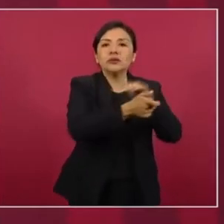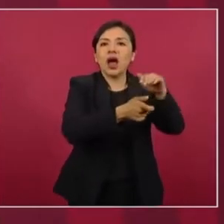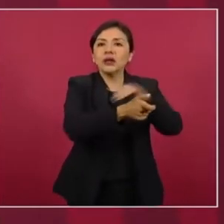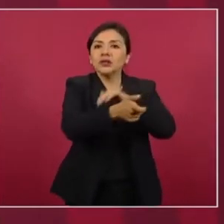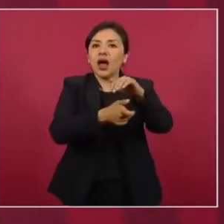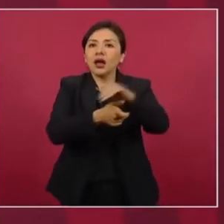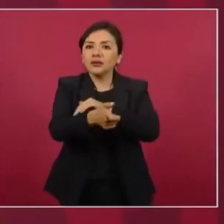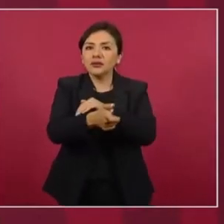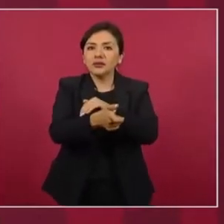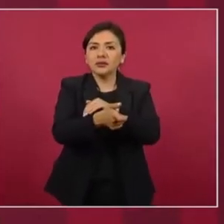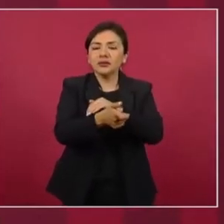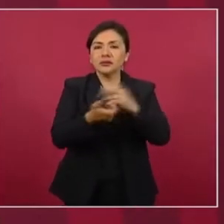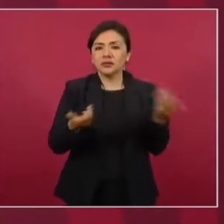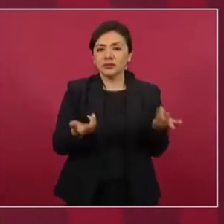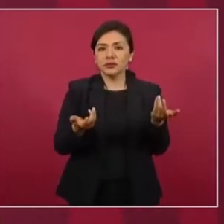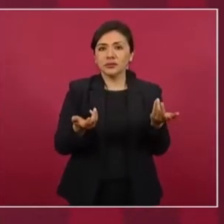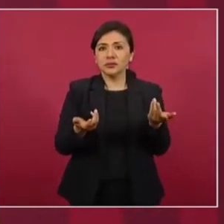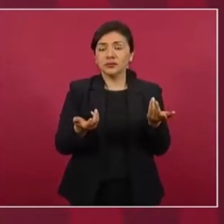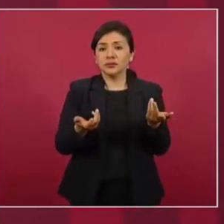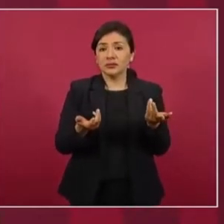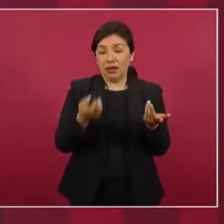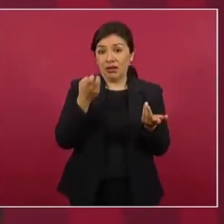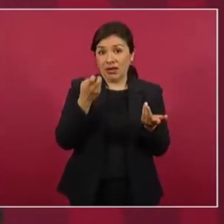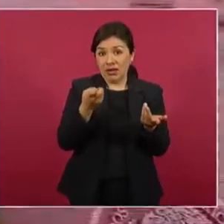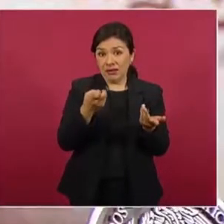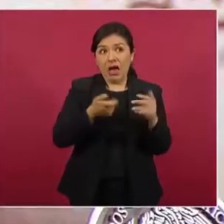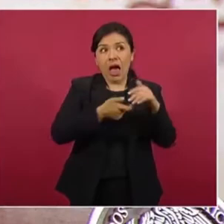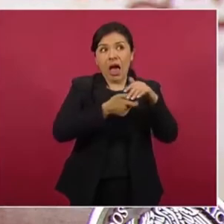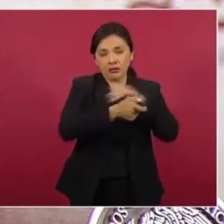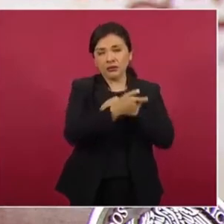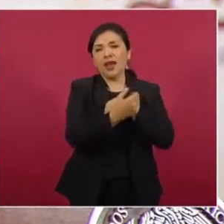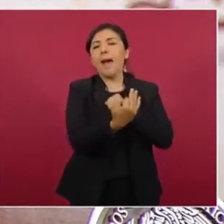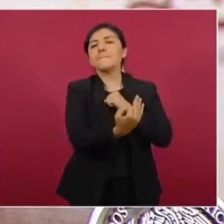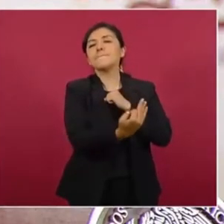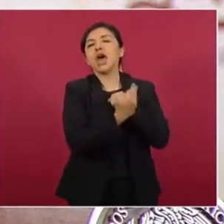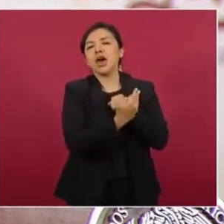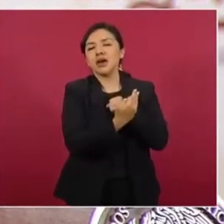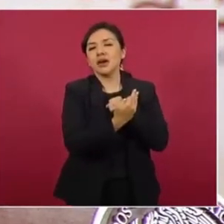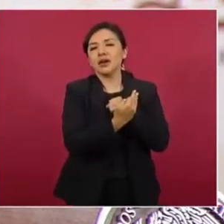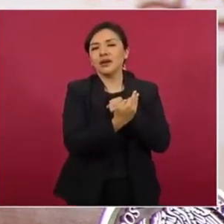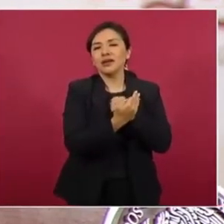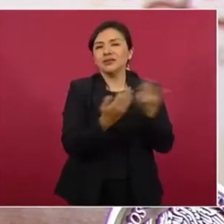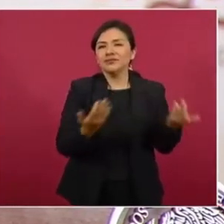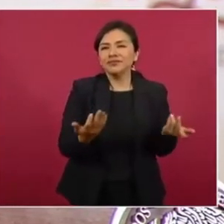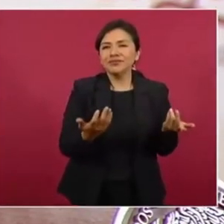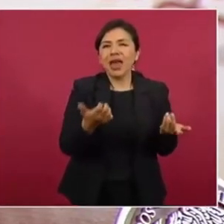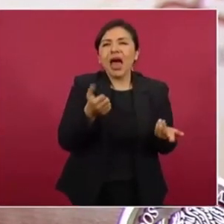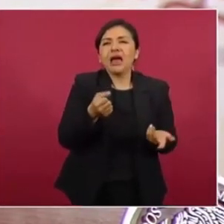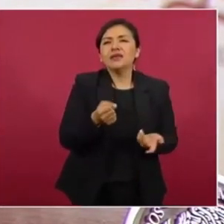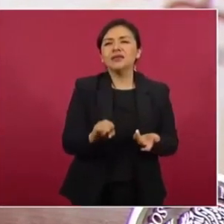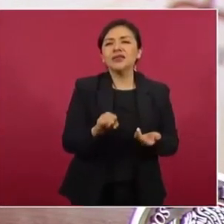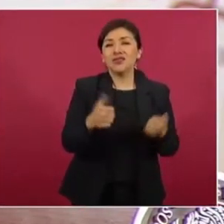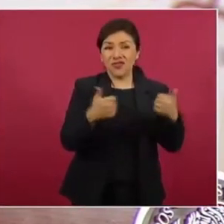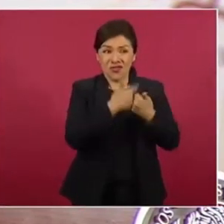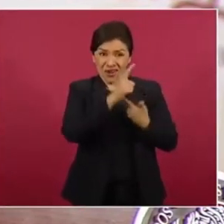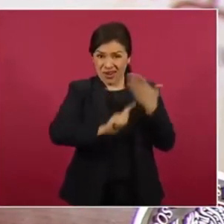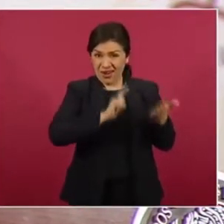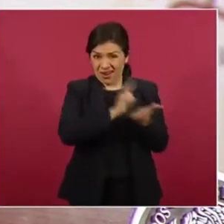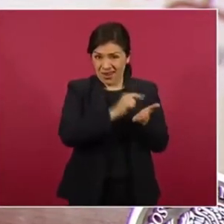los sobornaron. Pues en esa ley